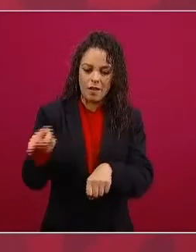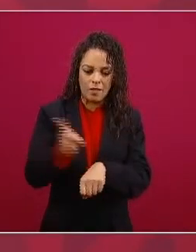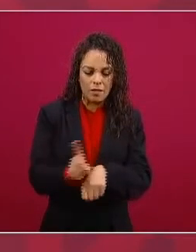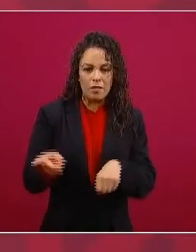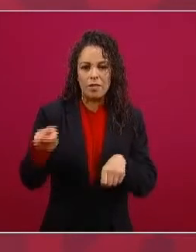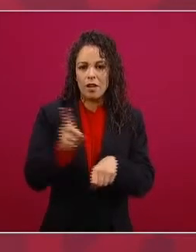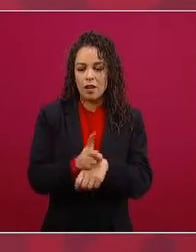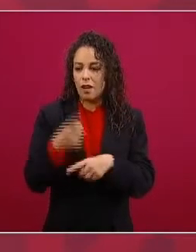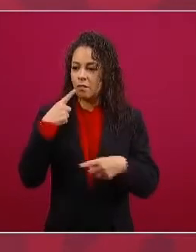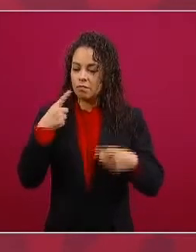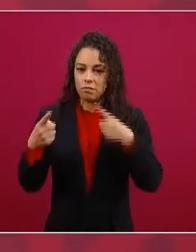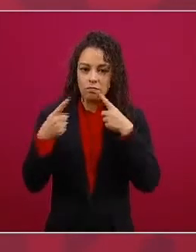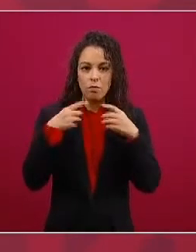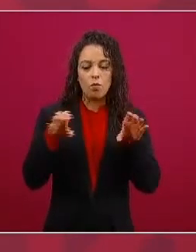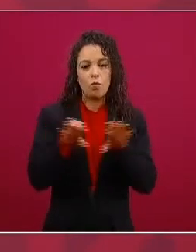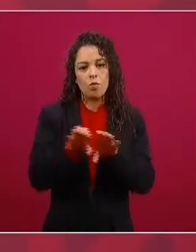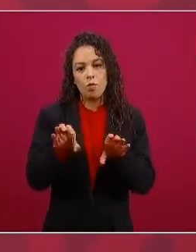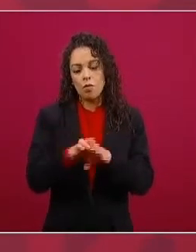mejor esfuerzo